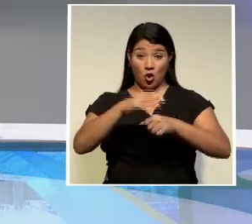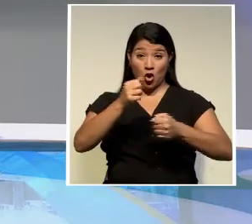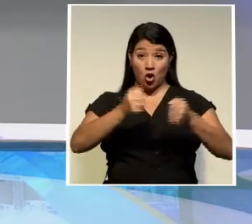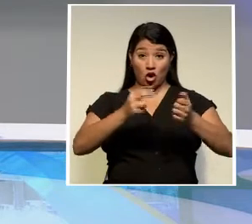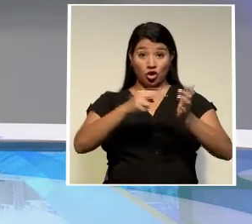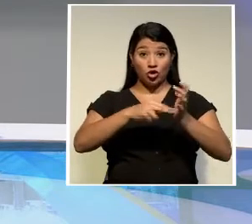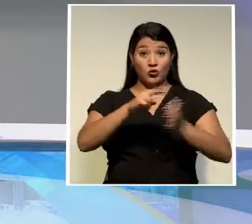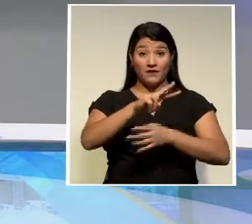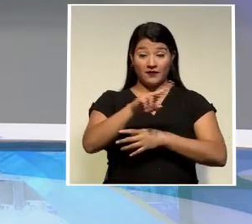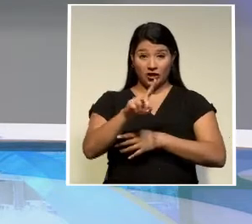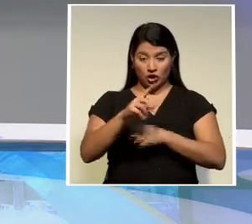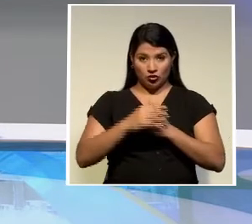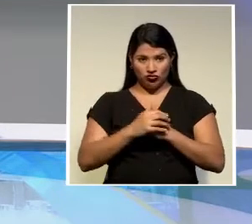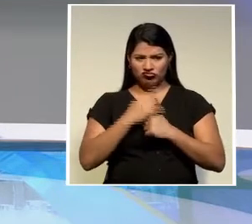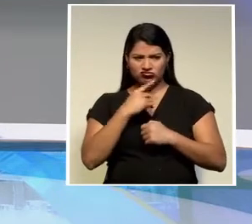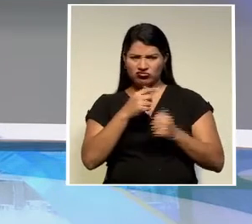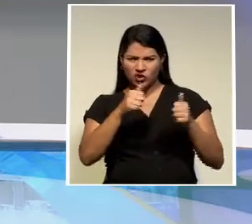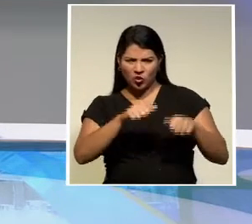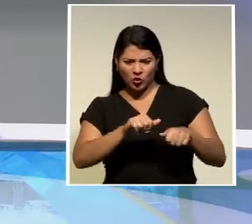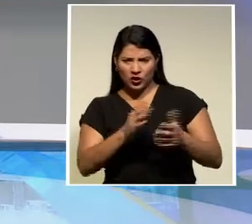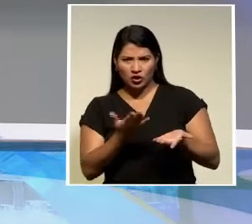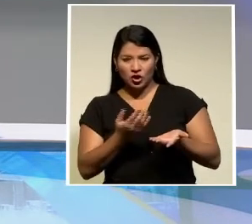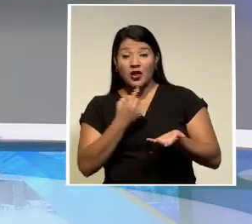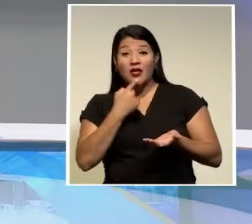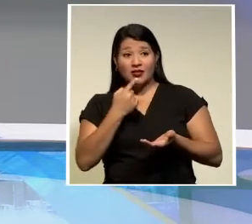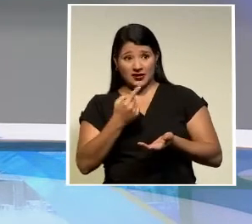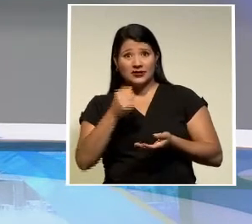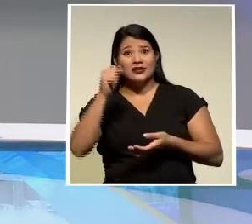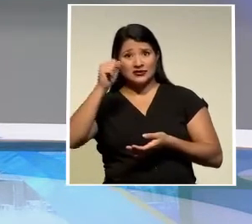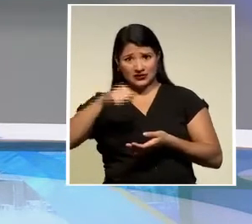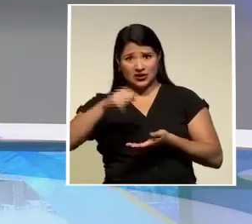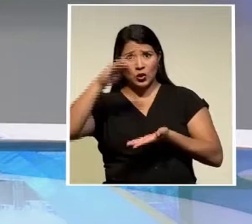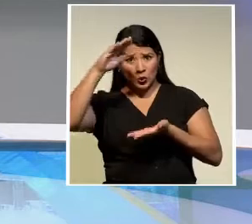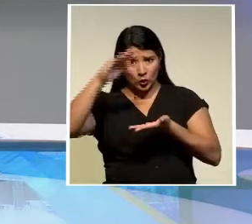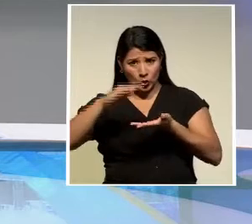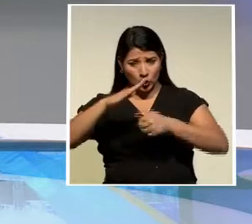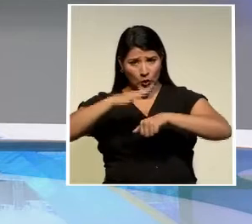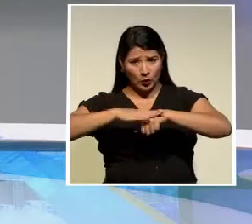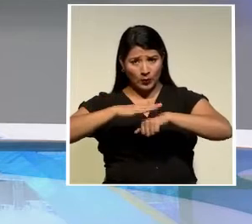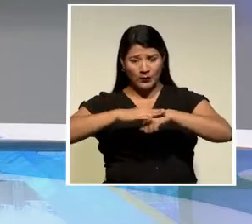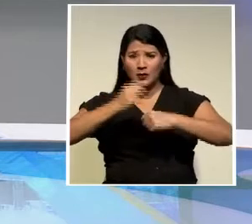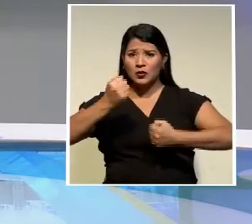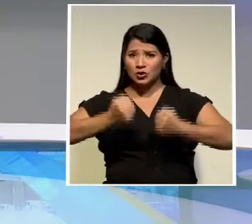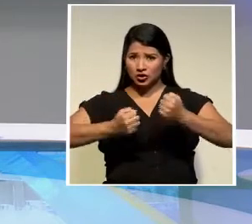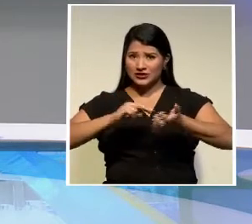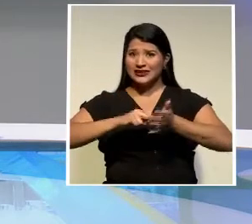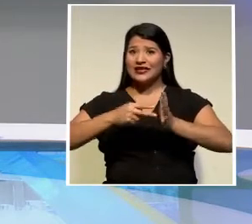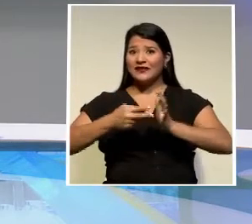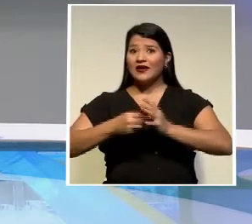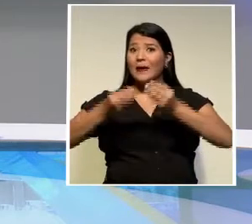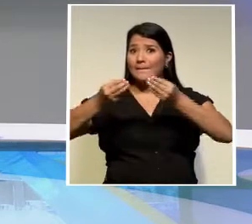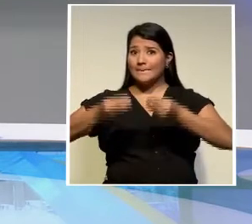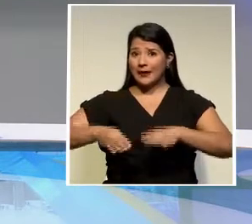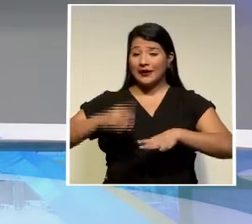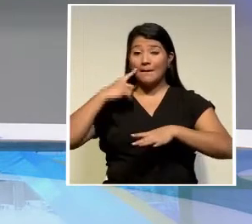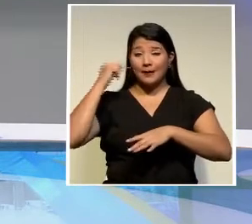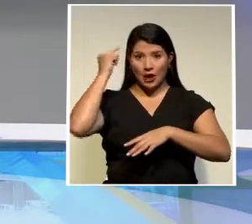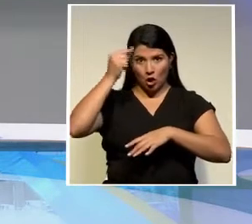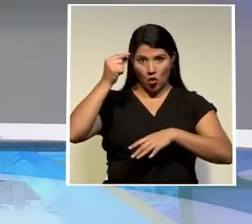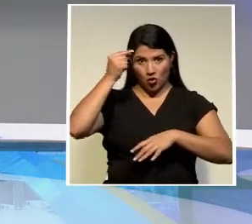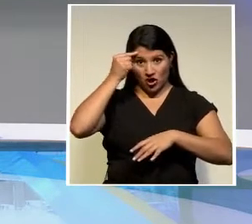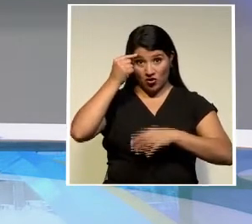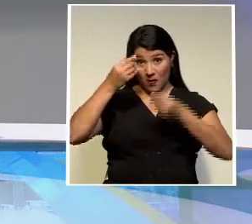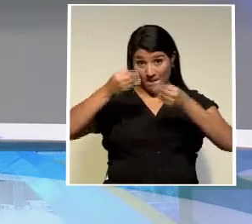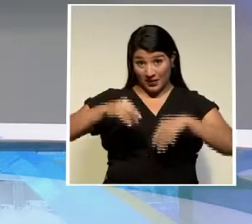aunque la rebaja le dejaría pérdidas fiscales al gobierno entrante la gente necesita